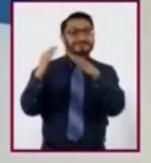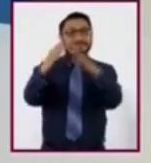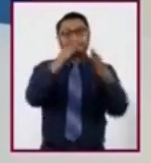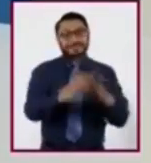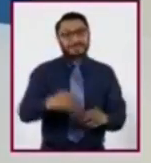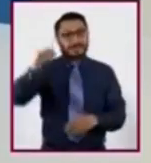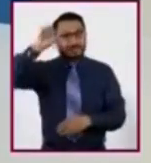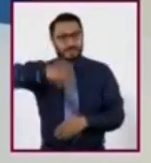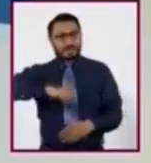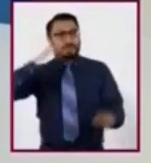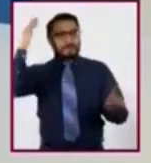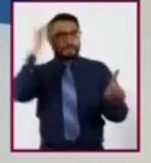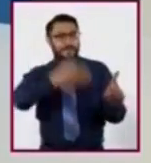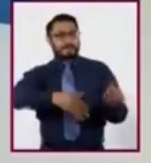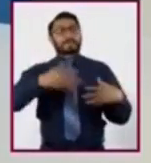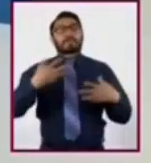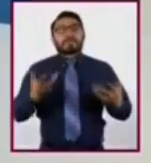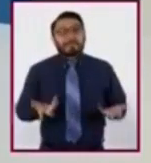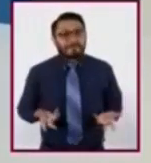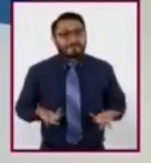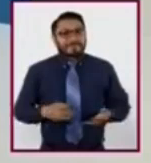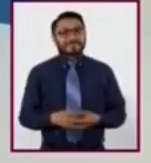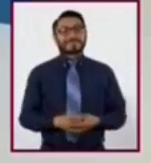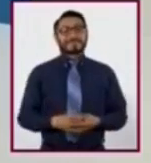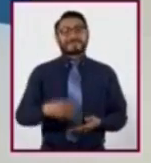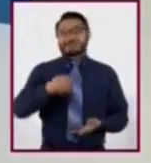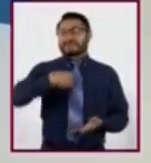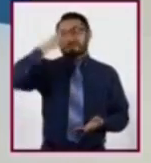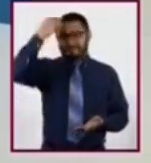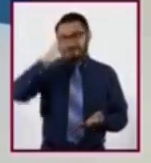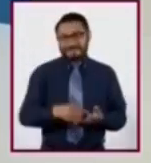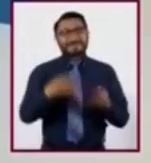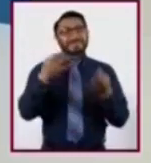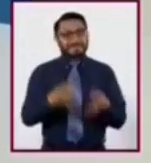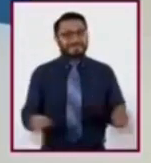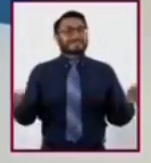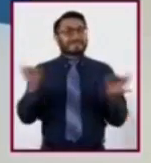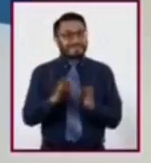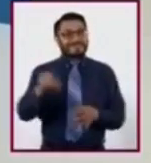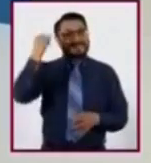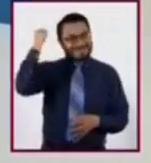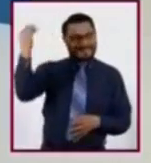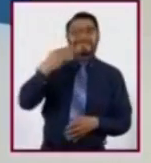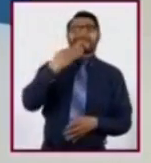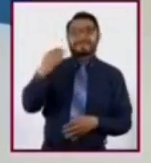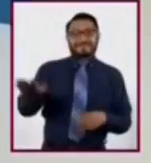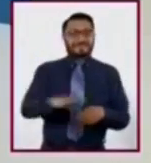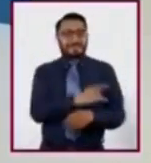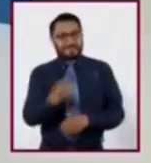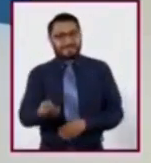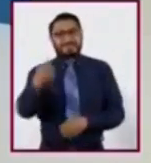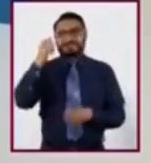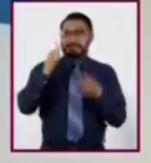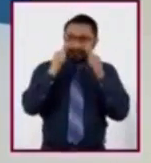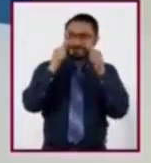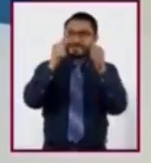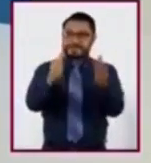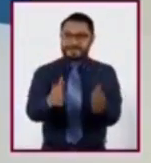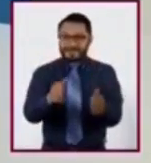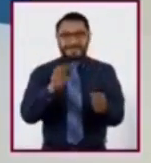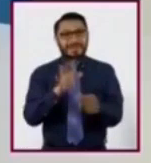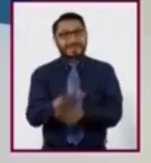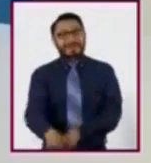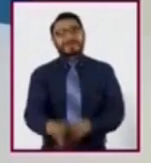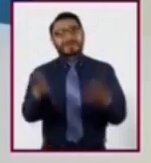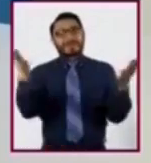aprenderemos hoy? Me parece buena idea, porque así podemos centrar nuestra atención en lo que